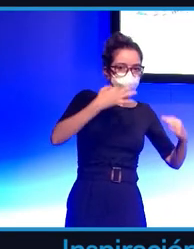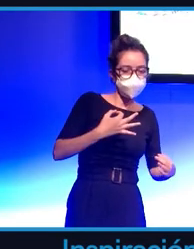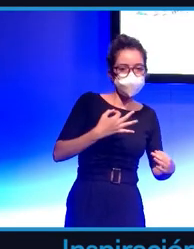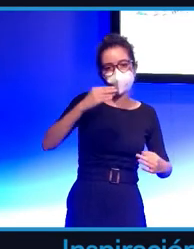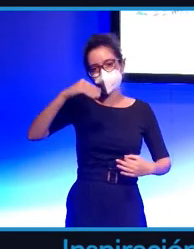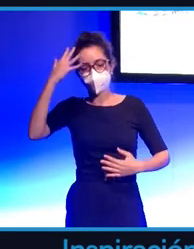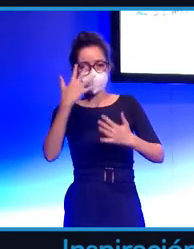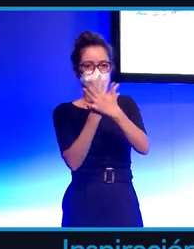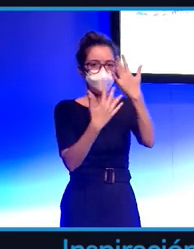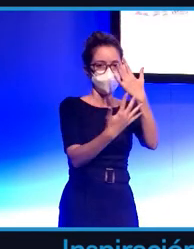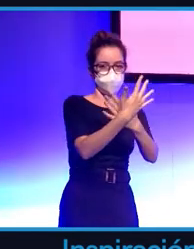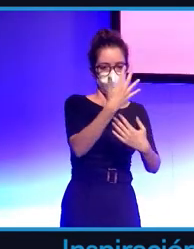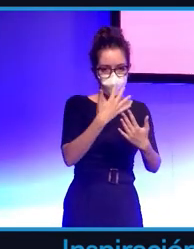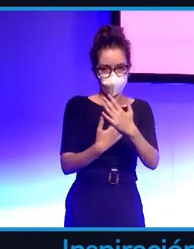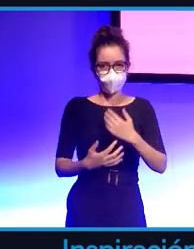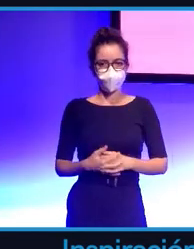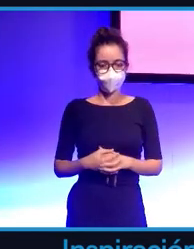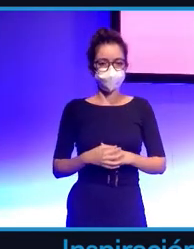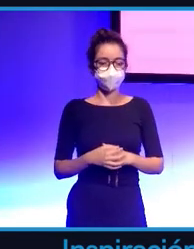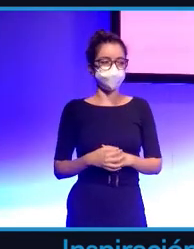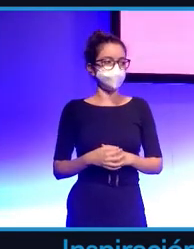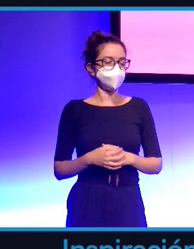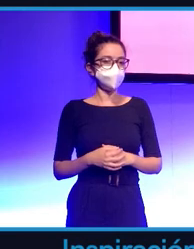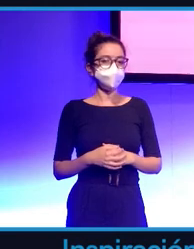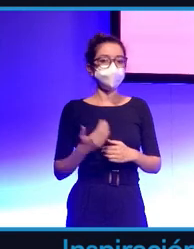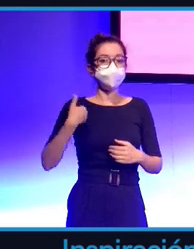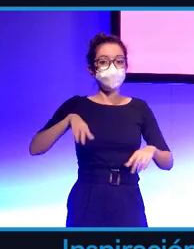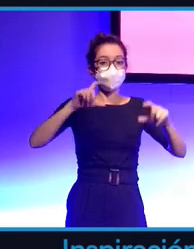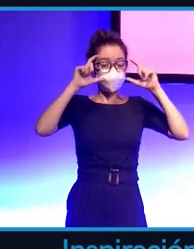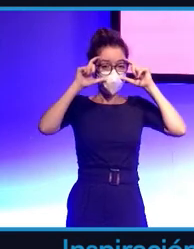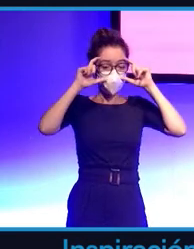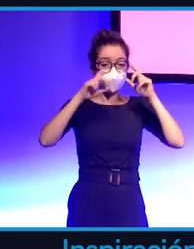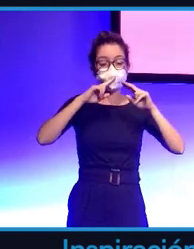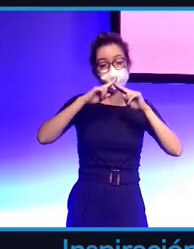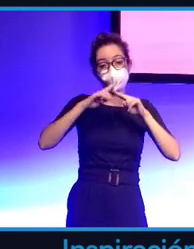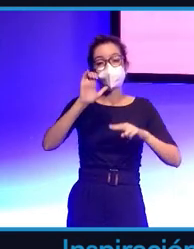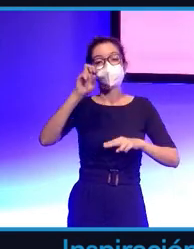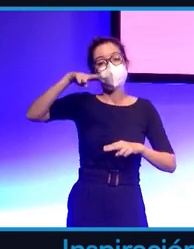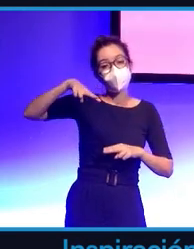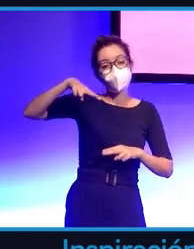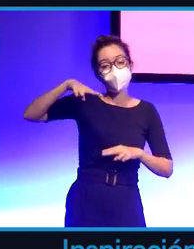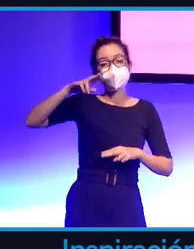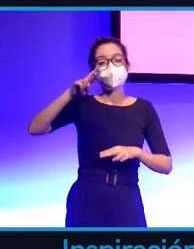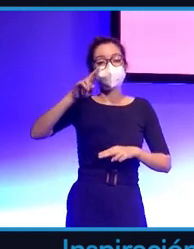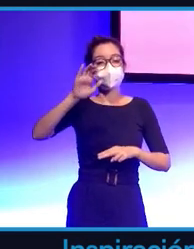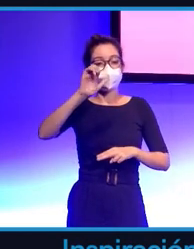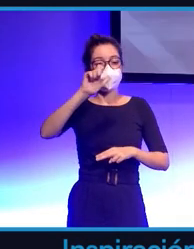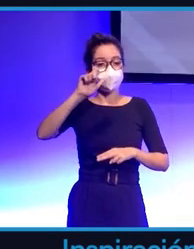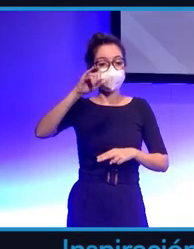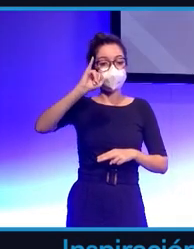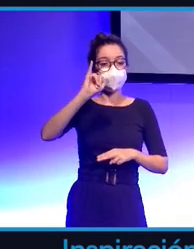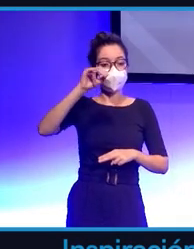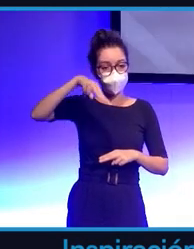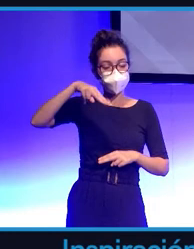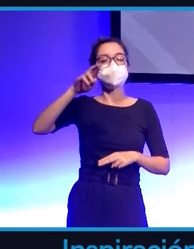virtual con esa capa por encima. Aquí, por ejemplo, tenemos ya gafas como Unreal que empiezan a ser ya bastante amigables, o sea, empiezan a